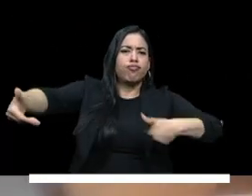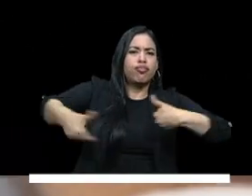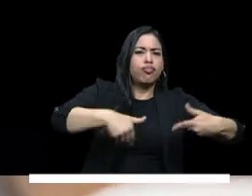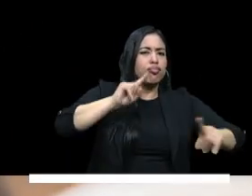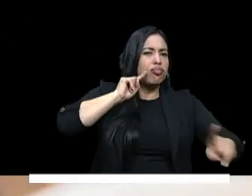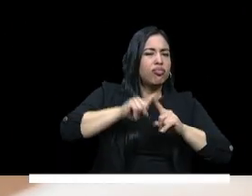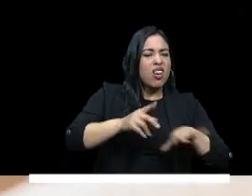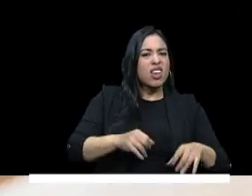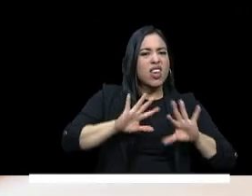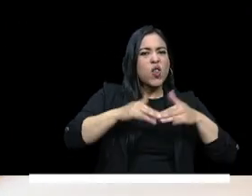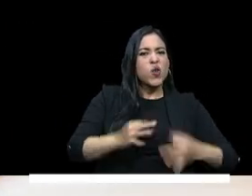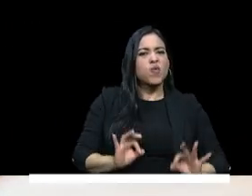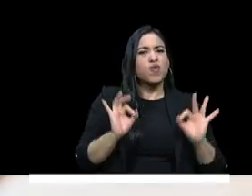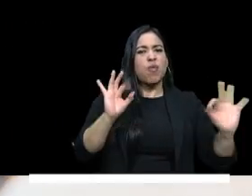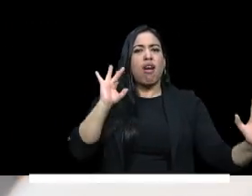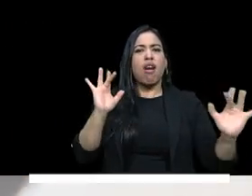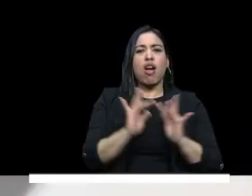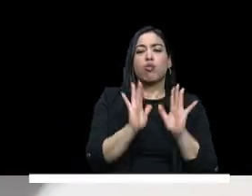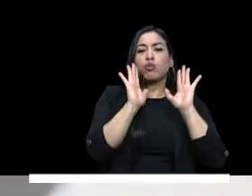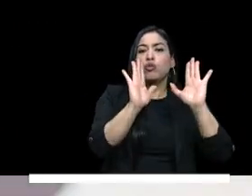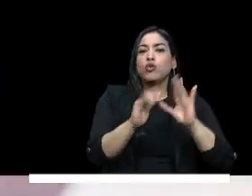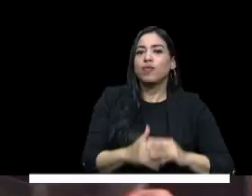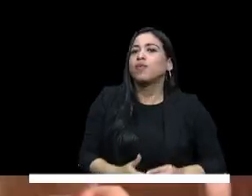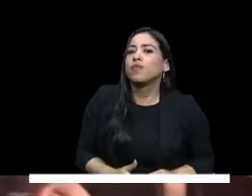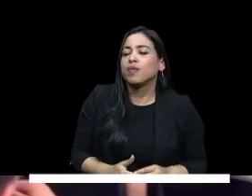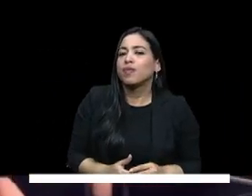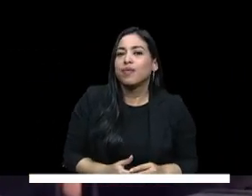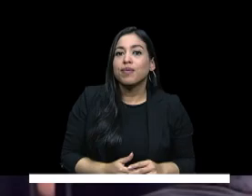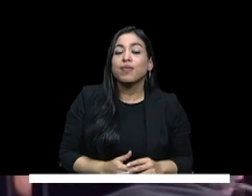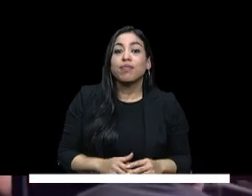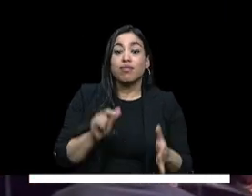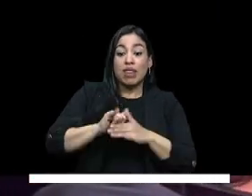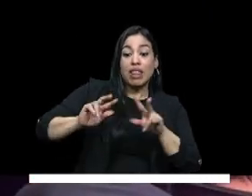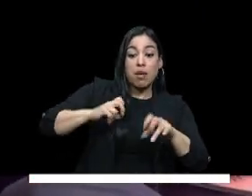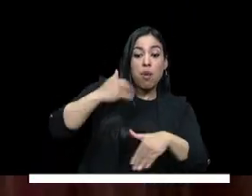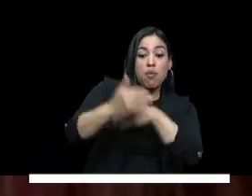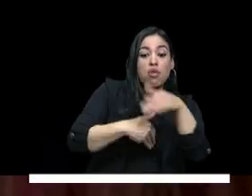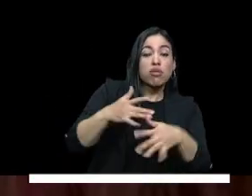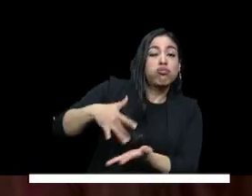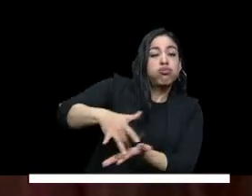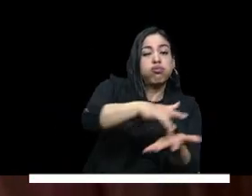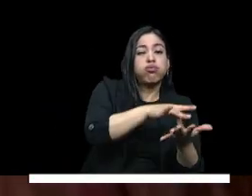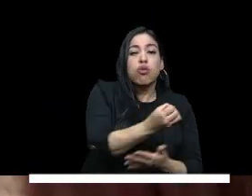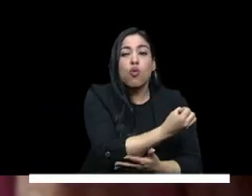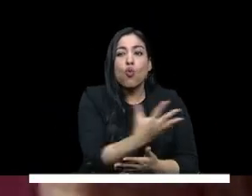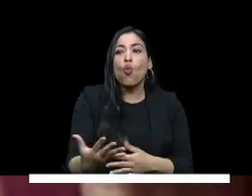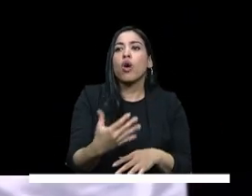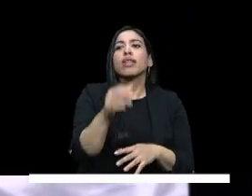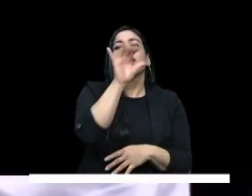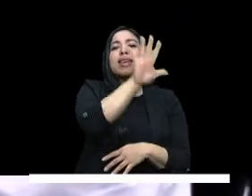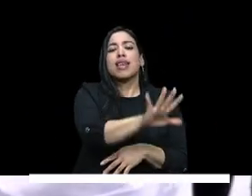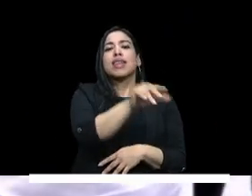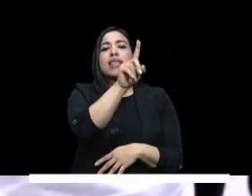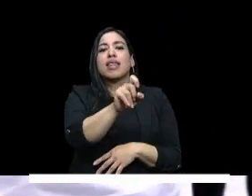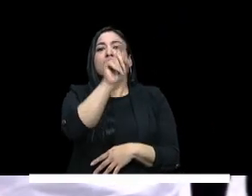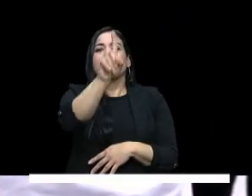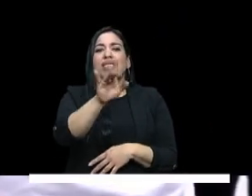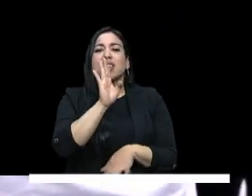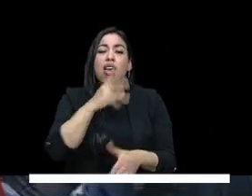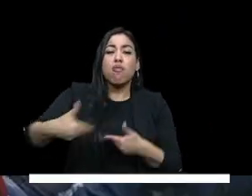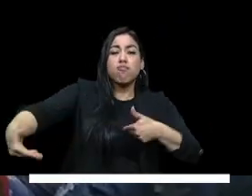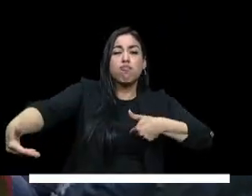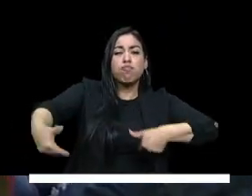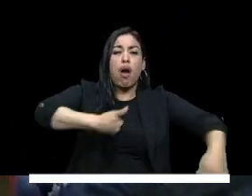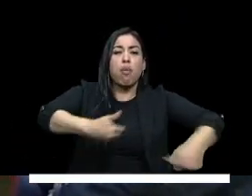de una educación más sólida y pertinente en este proceso participativo se recibieron un total de 561